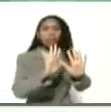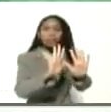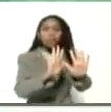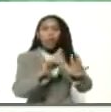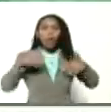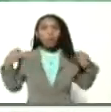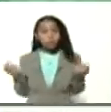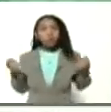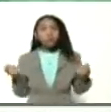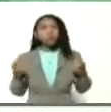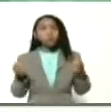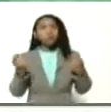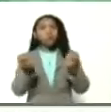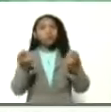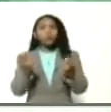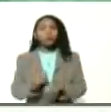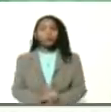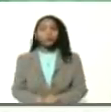motivando,